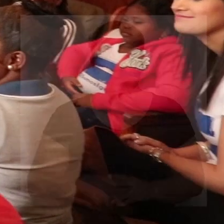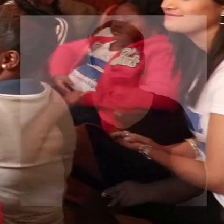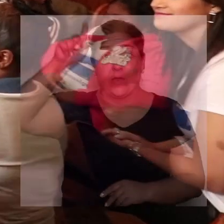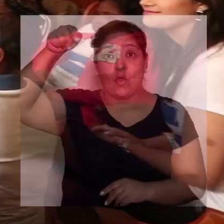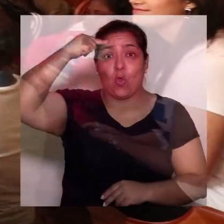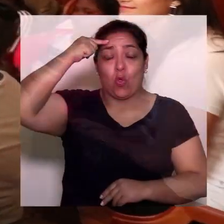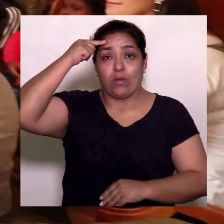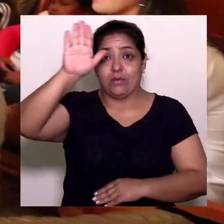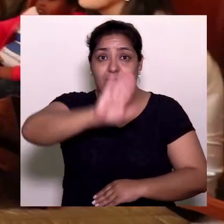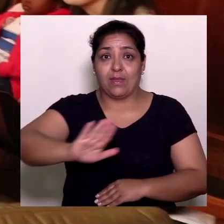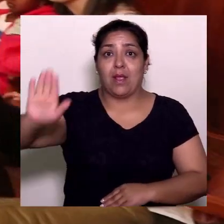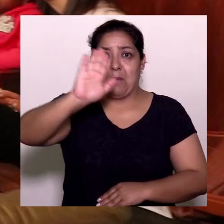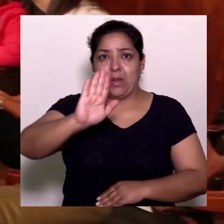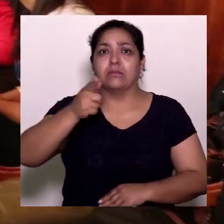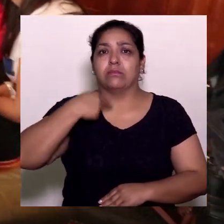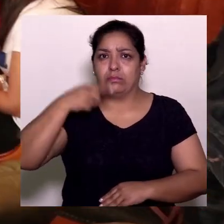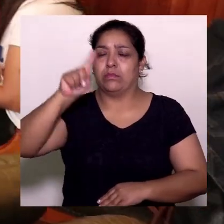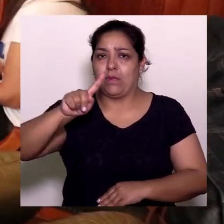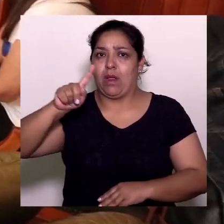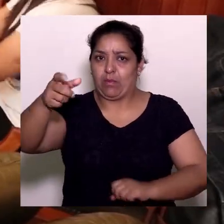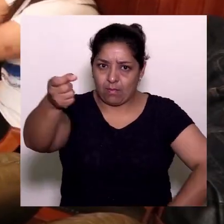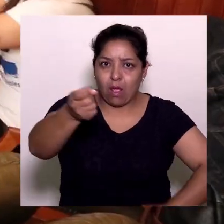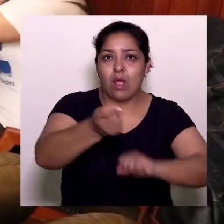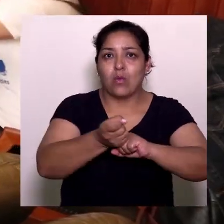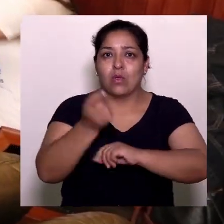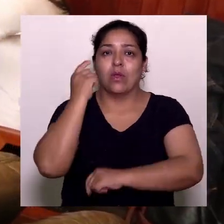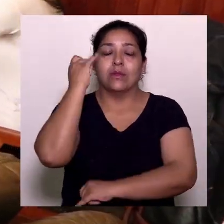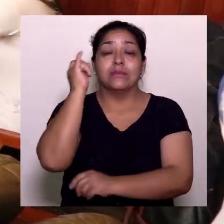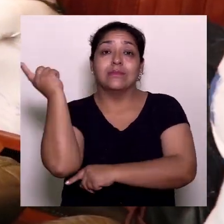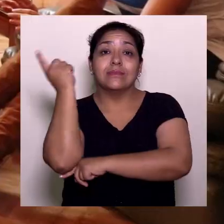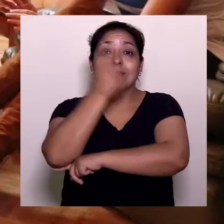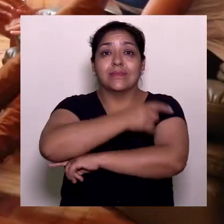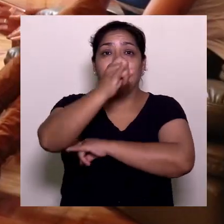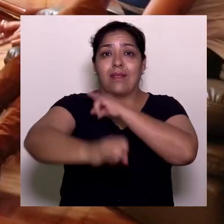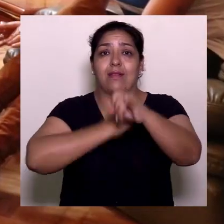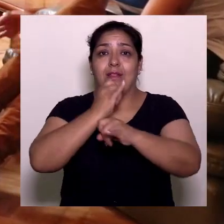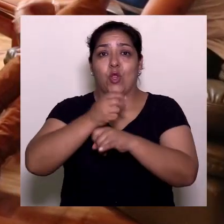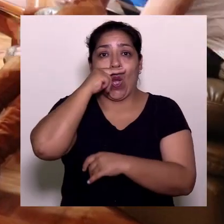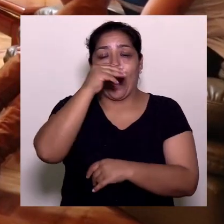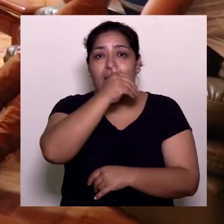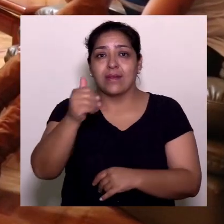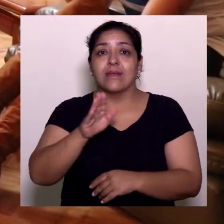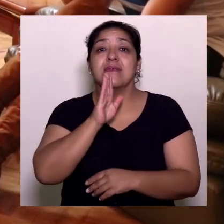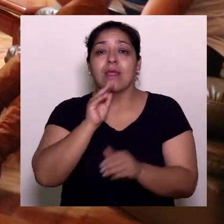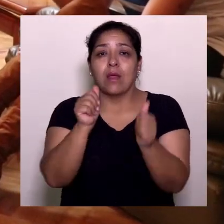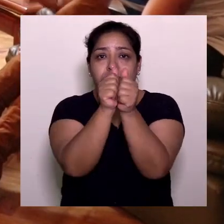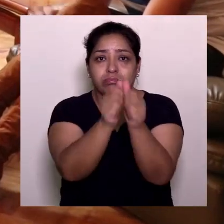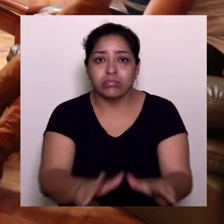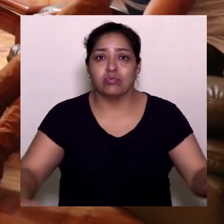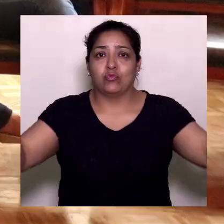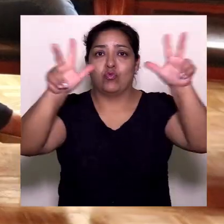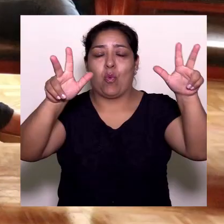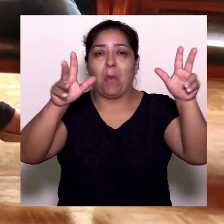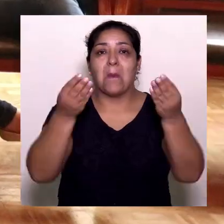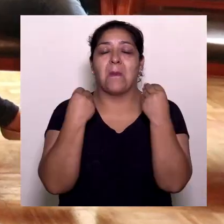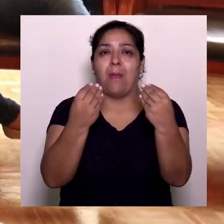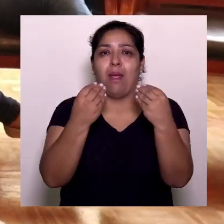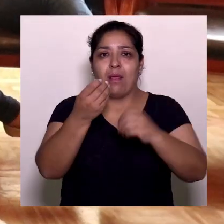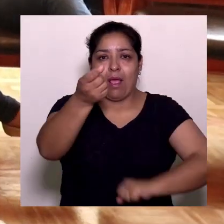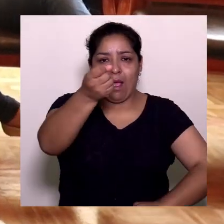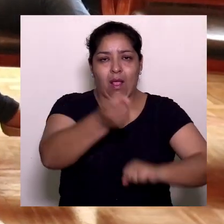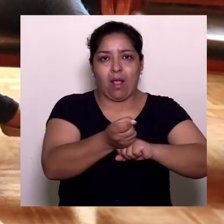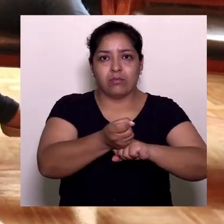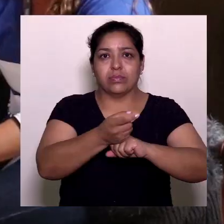La gobernación del departamento se unió a la conmemoración del Día Internacional de la Niña, que fue creado por las Naciones Unidas con el fin de